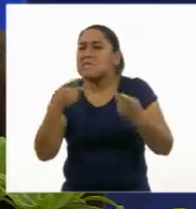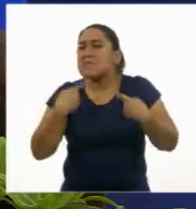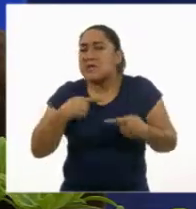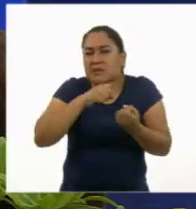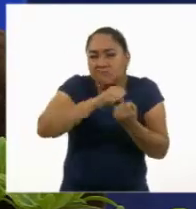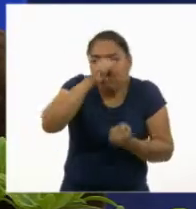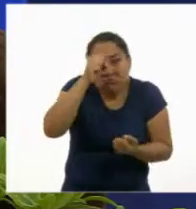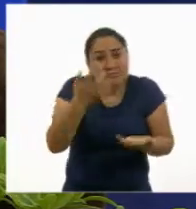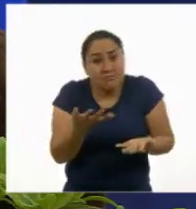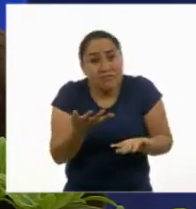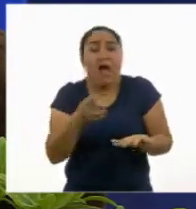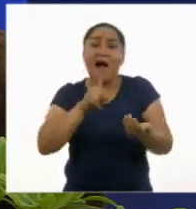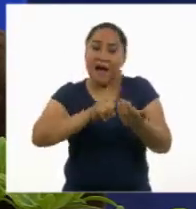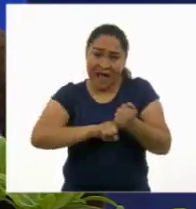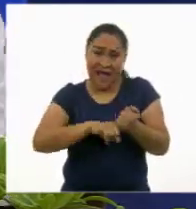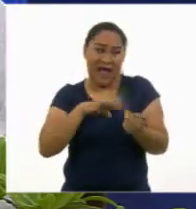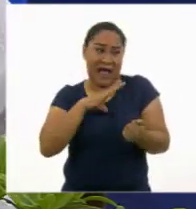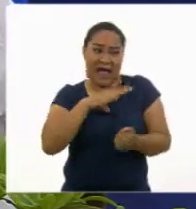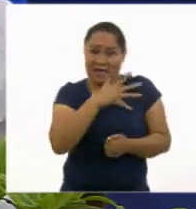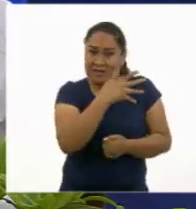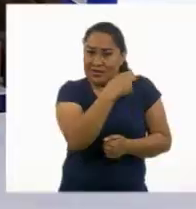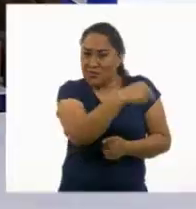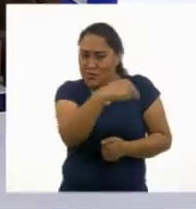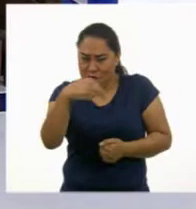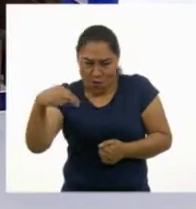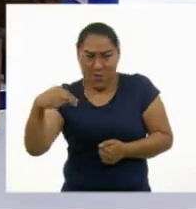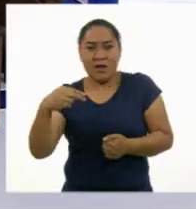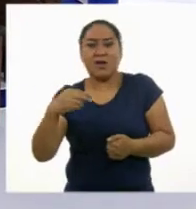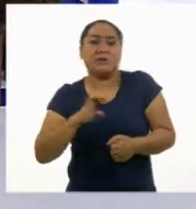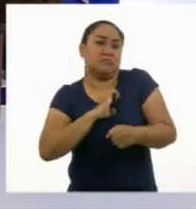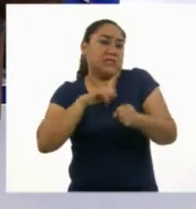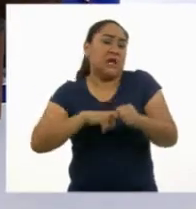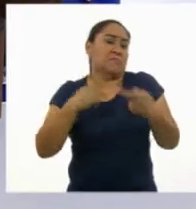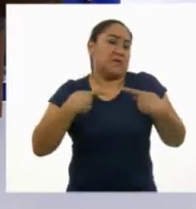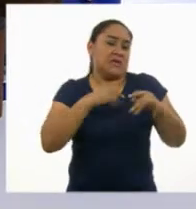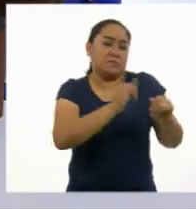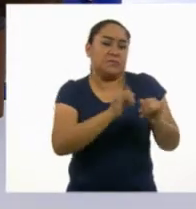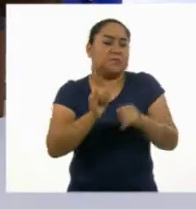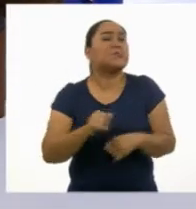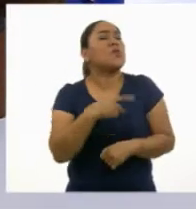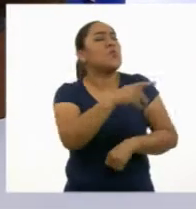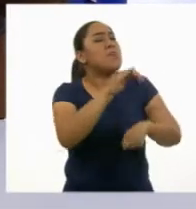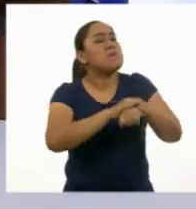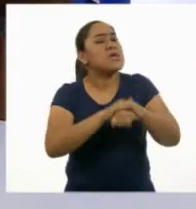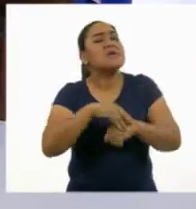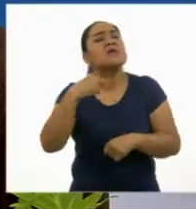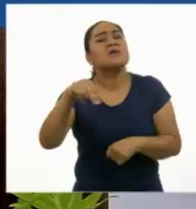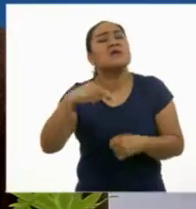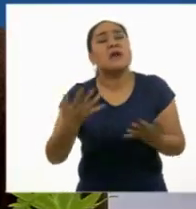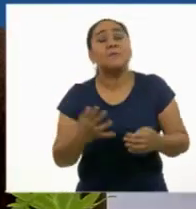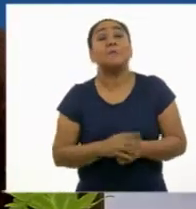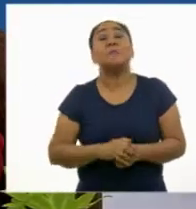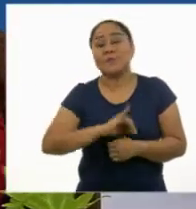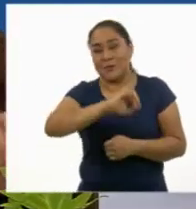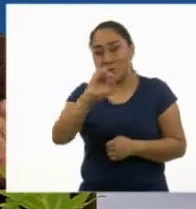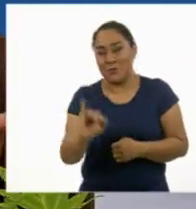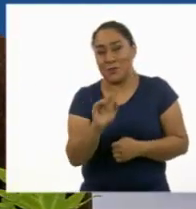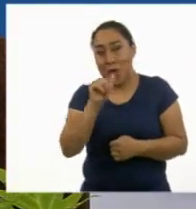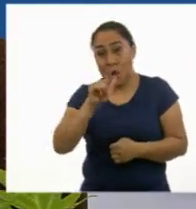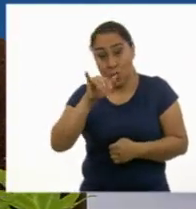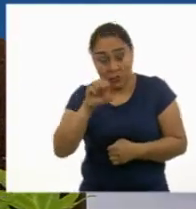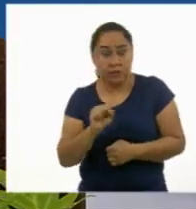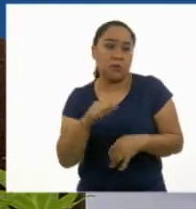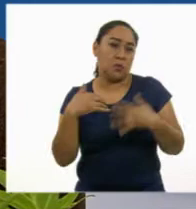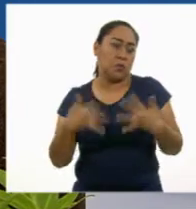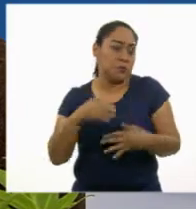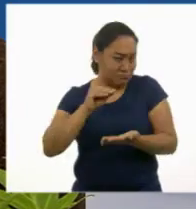nombre y que somos especiales. Por cierto, ¿cómo se llama tu amigo? Juan Luis, quien hasta la fecha sigue siendo parte muy importante